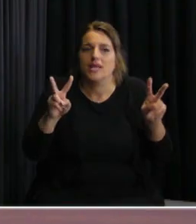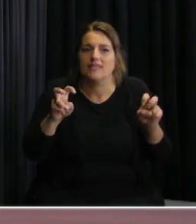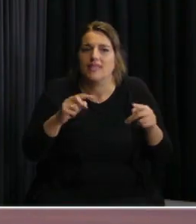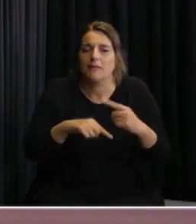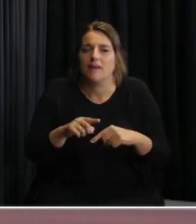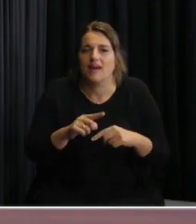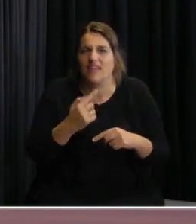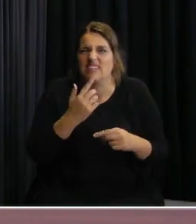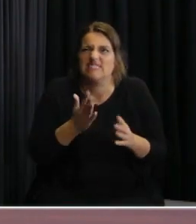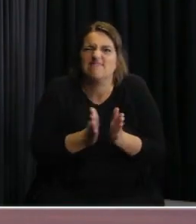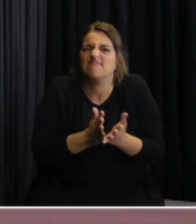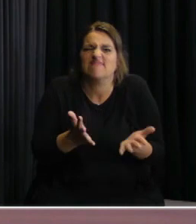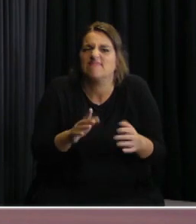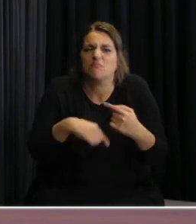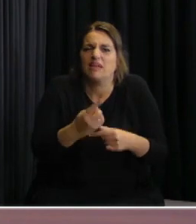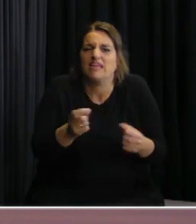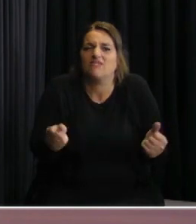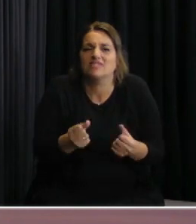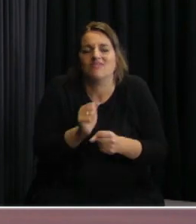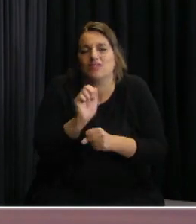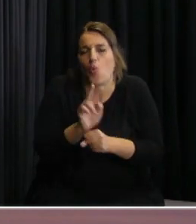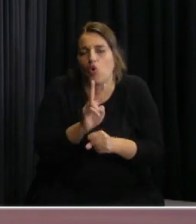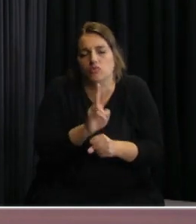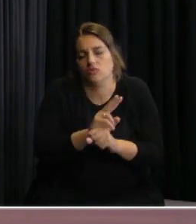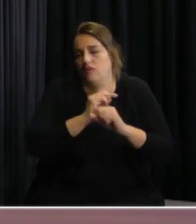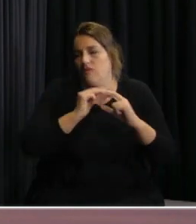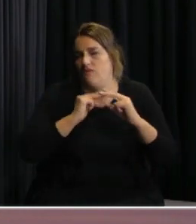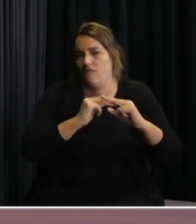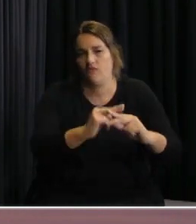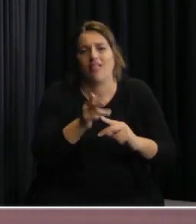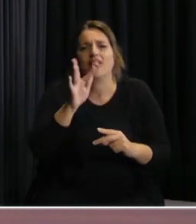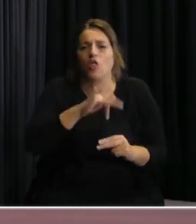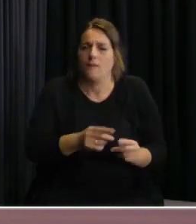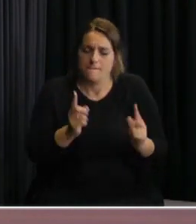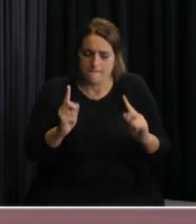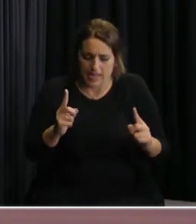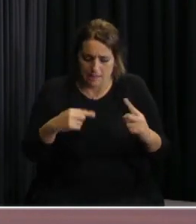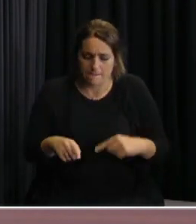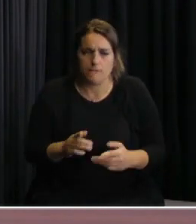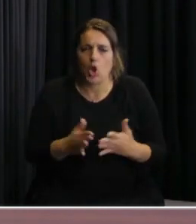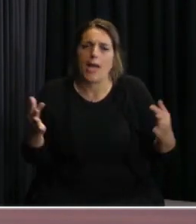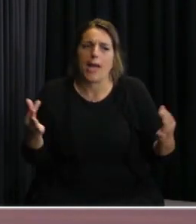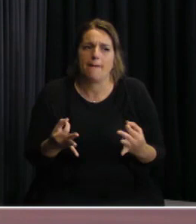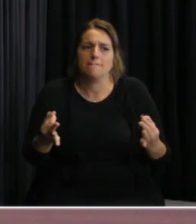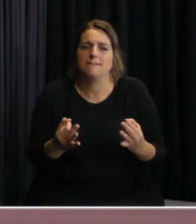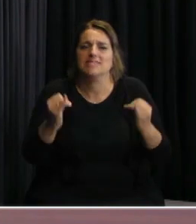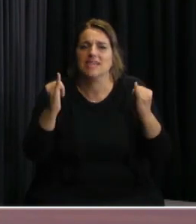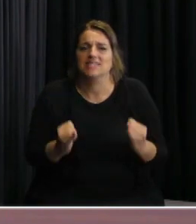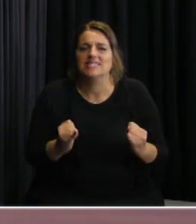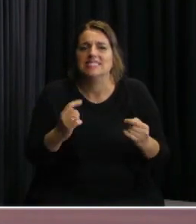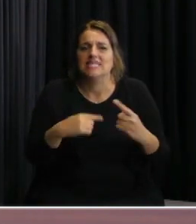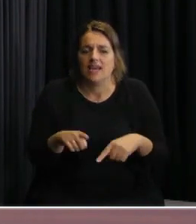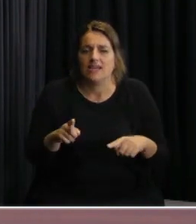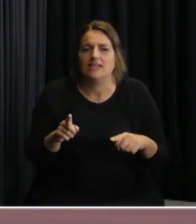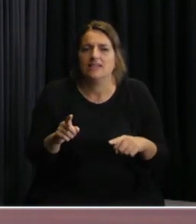intervención que se refiere se va a hacer un monitoreo continuo y diario en especial en uno